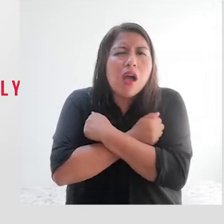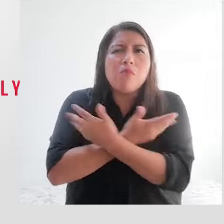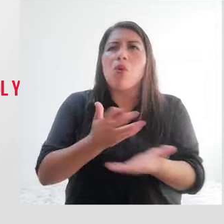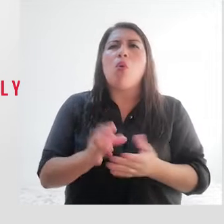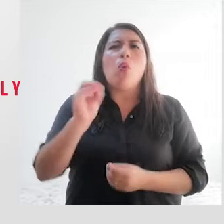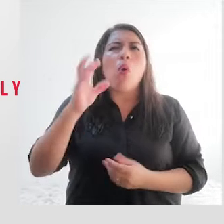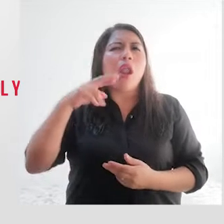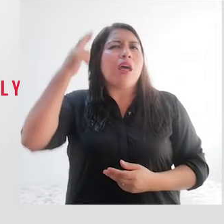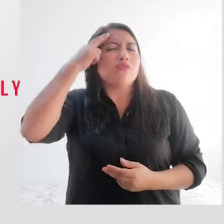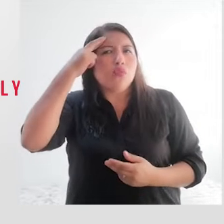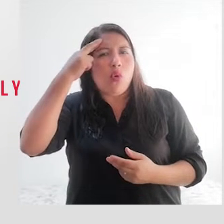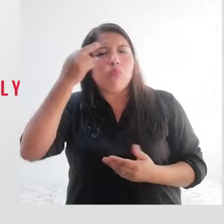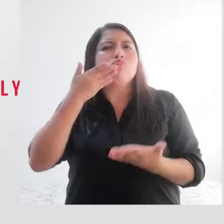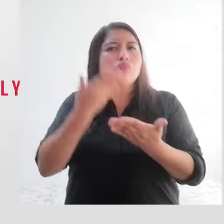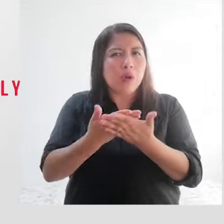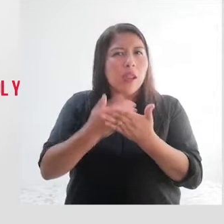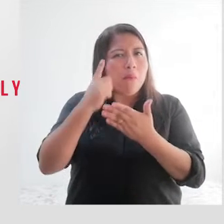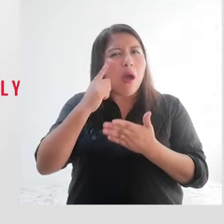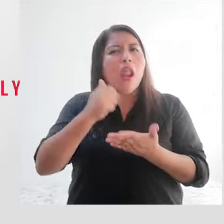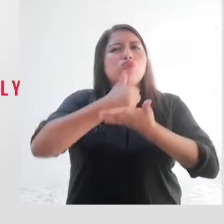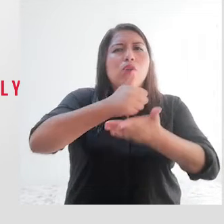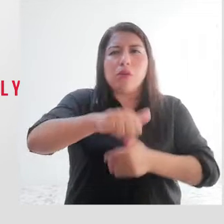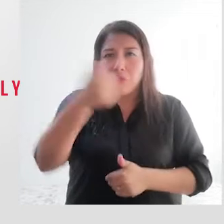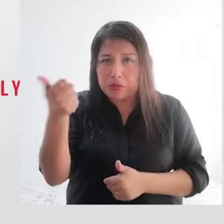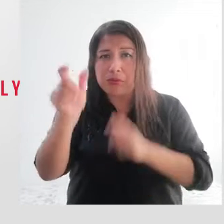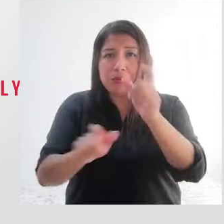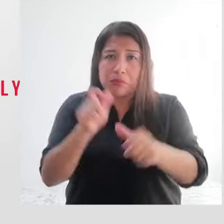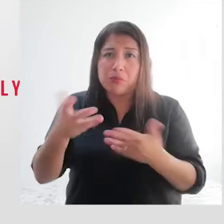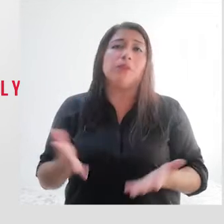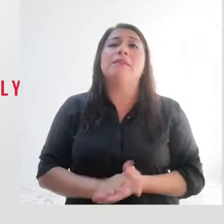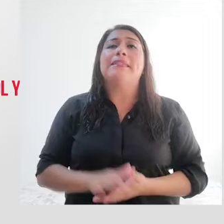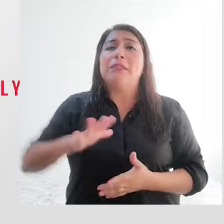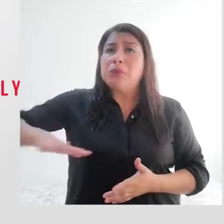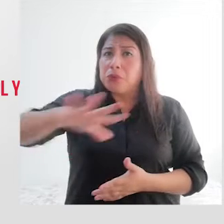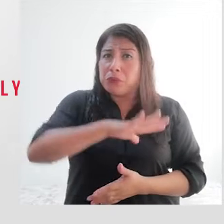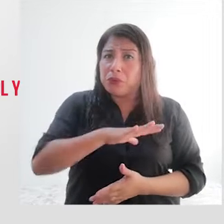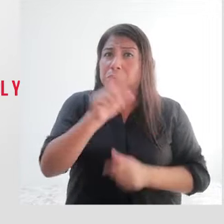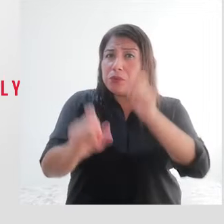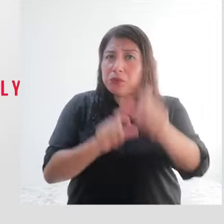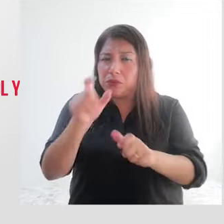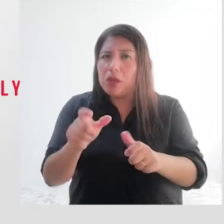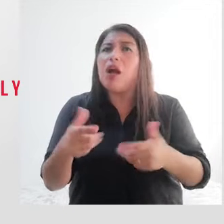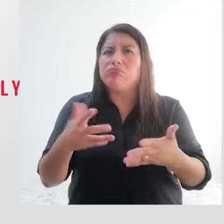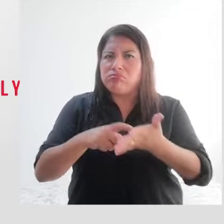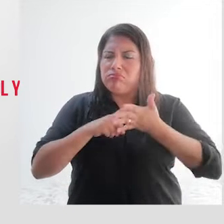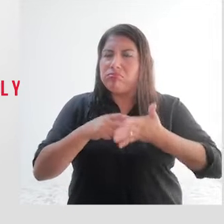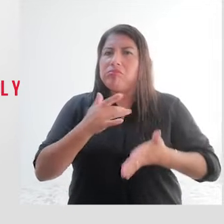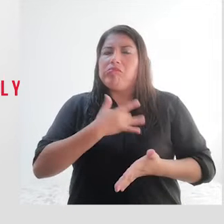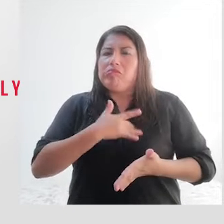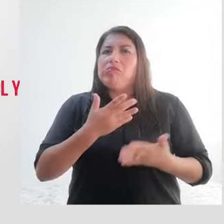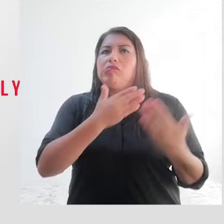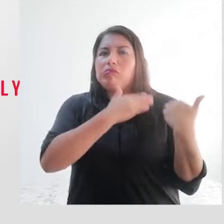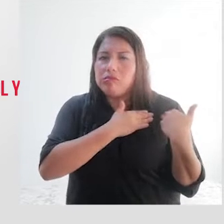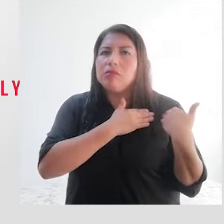causa justa en favor de los demás. Como ciudadanos y ciudadanas, estamos en la obligación de contribuir